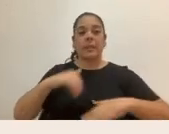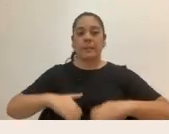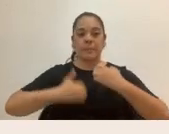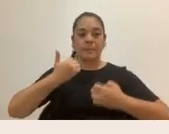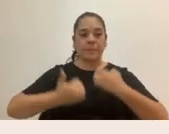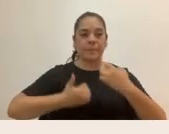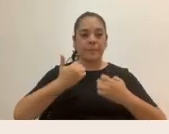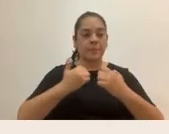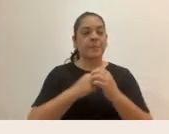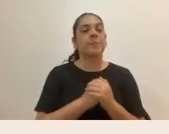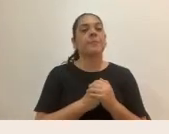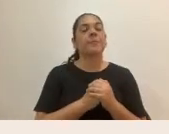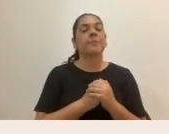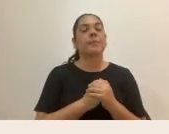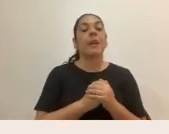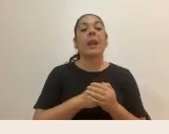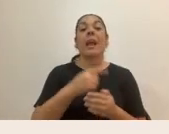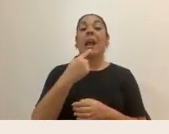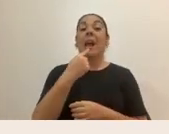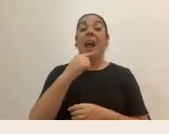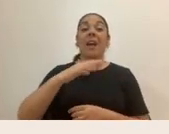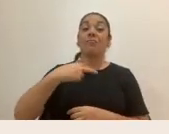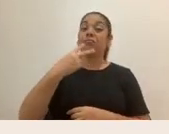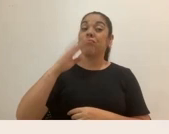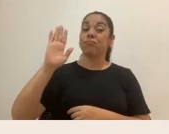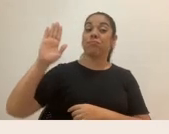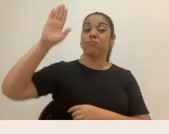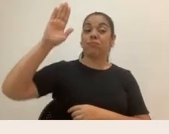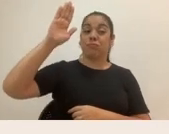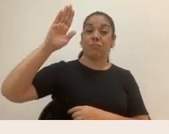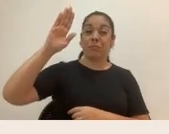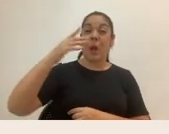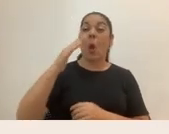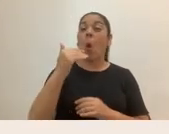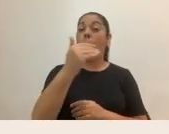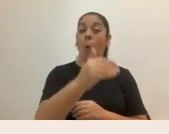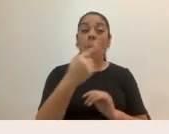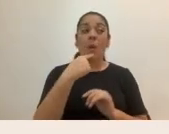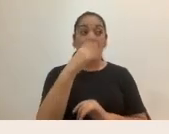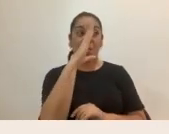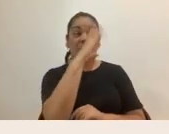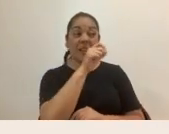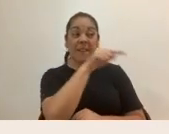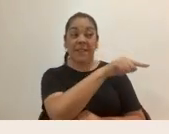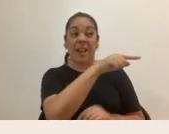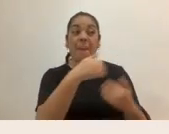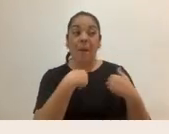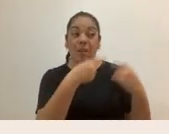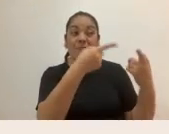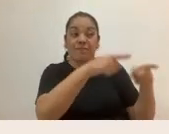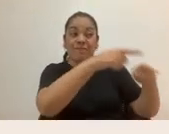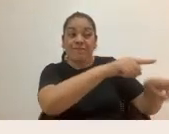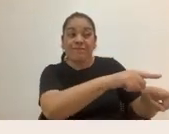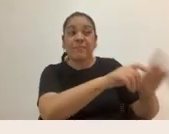Por otro lado, alzar la voz cuando identificamos violencia en alguno de los entornos que frecuentamos. A veces por temor